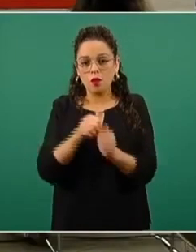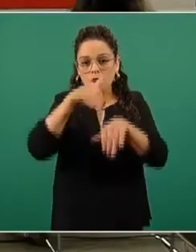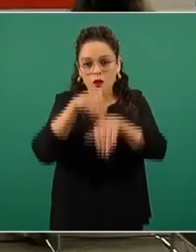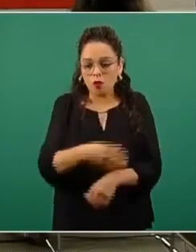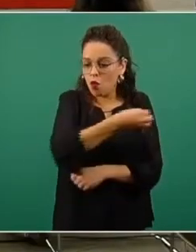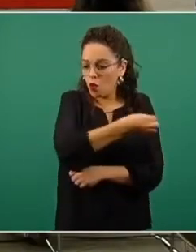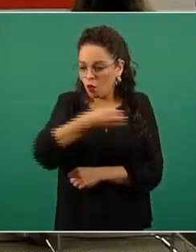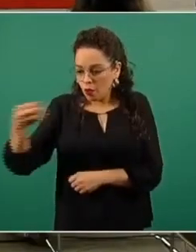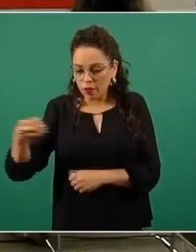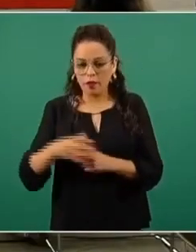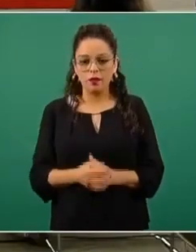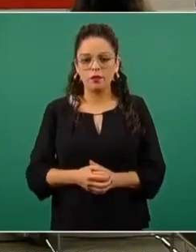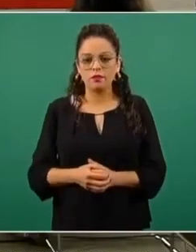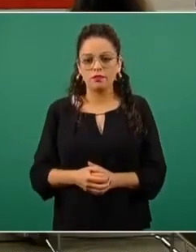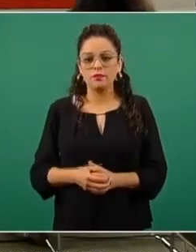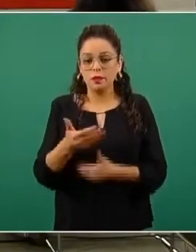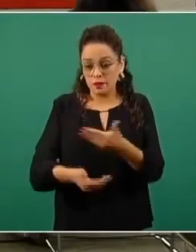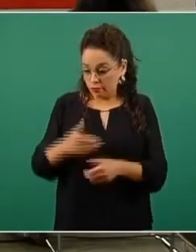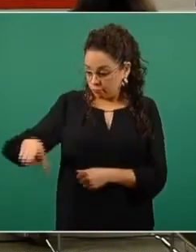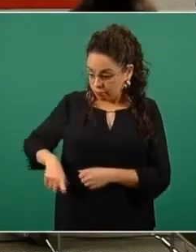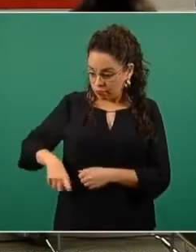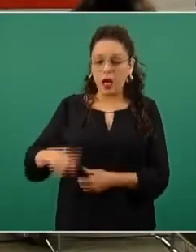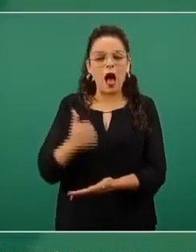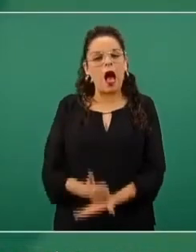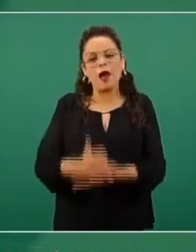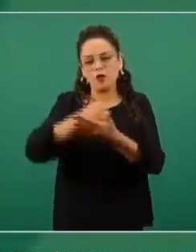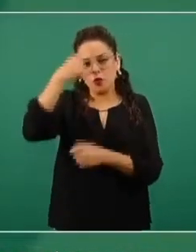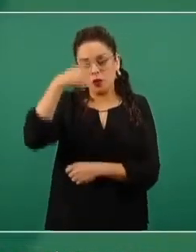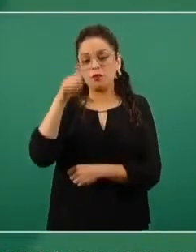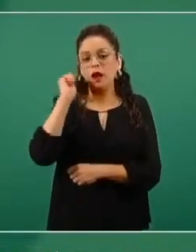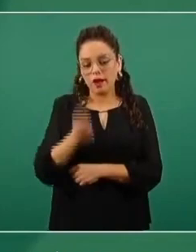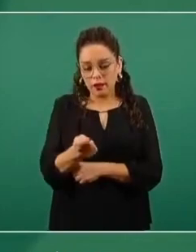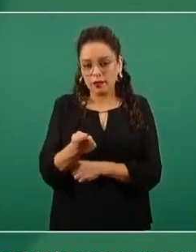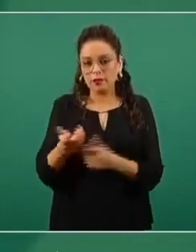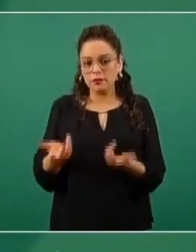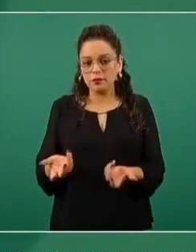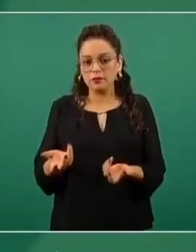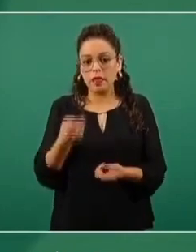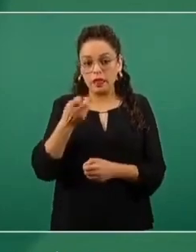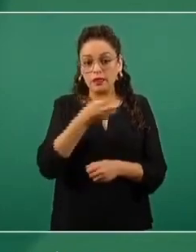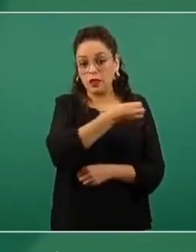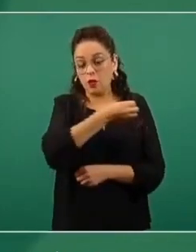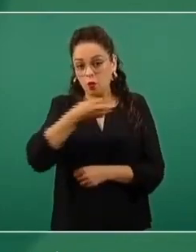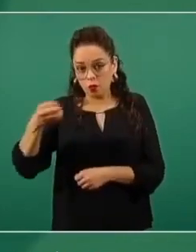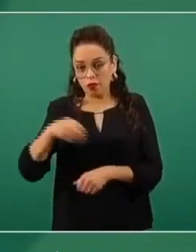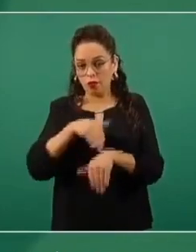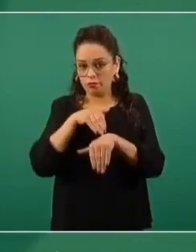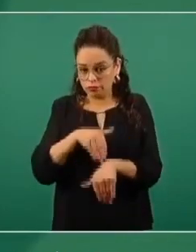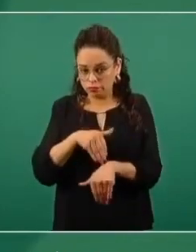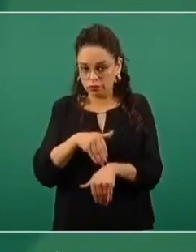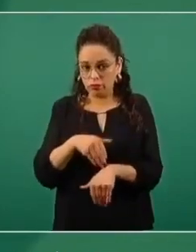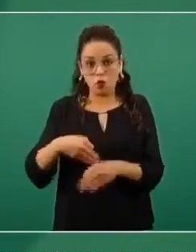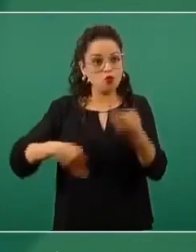funcionarios de gobierno, ayudar a mantener ese orden y en general la sociedad tomando conciencia de que si tomamos cuidado